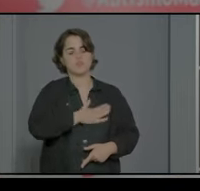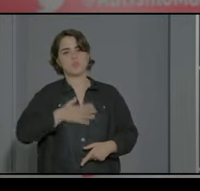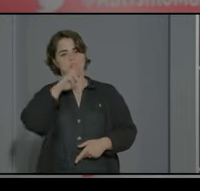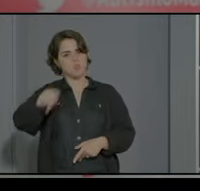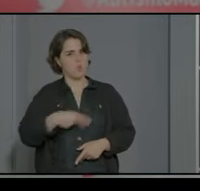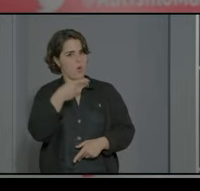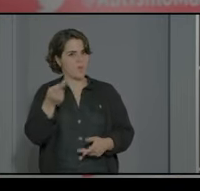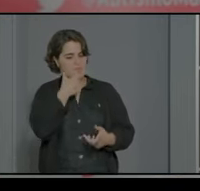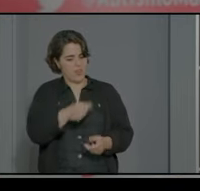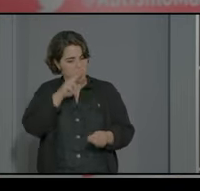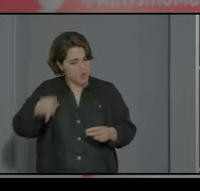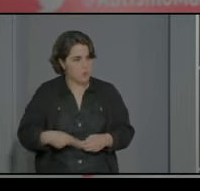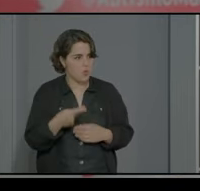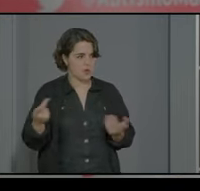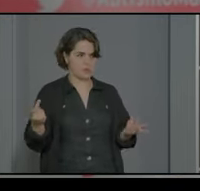no es nada fácil